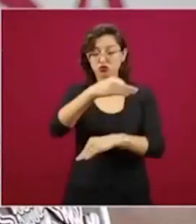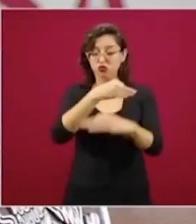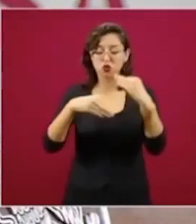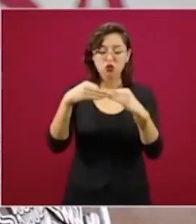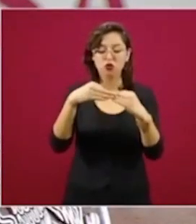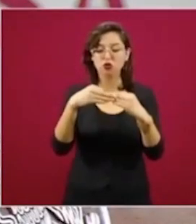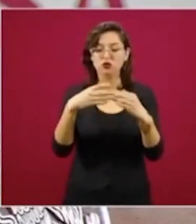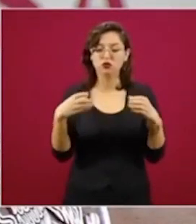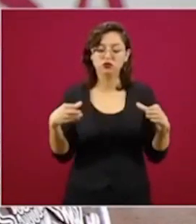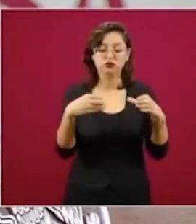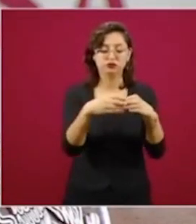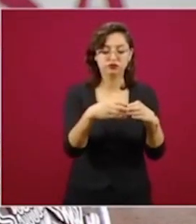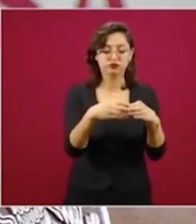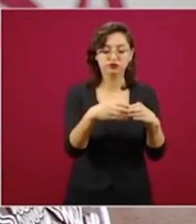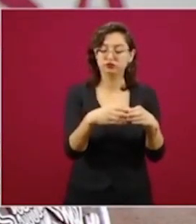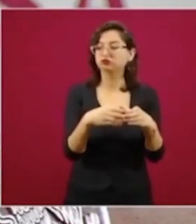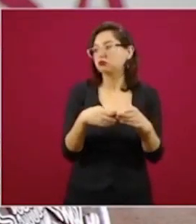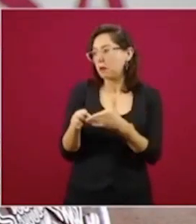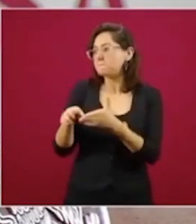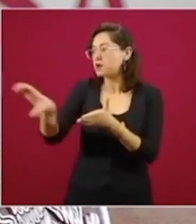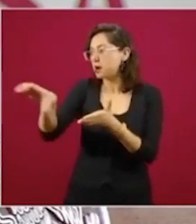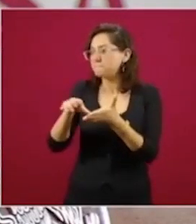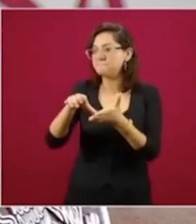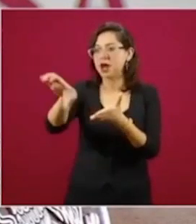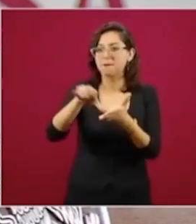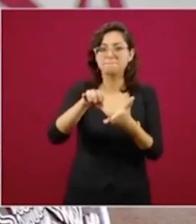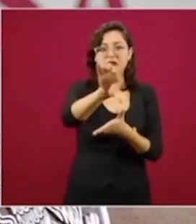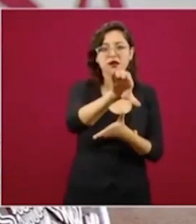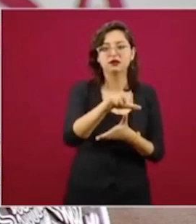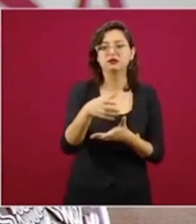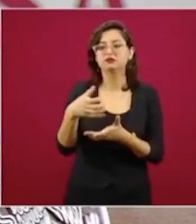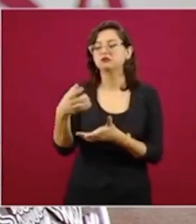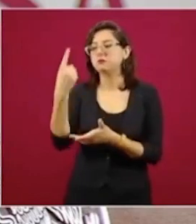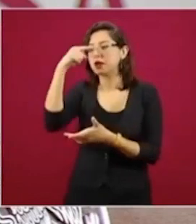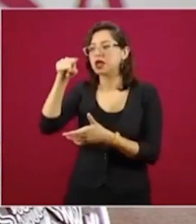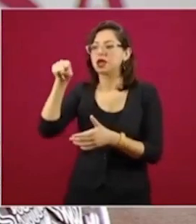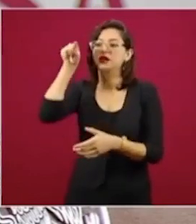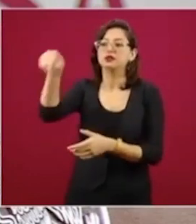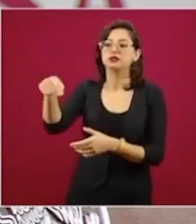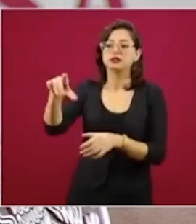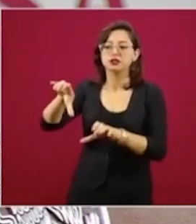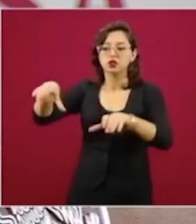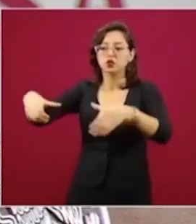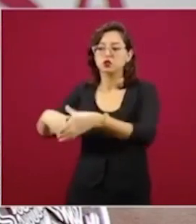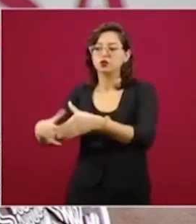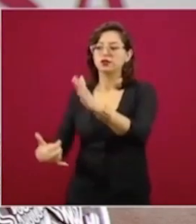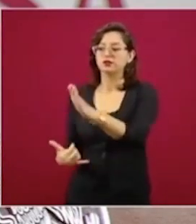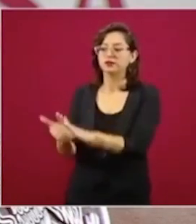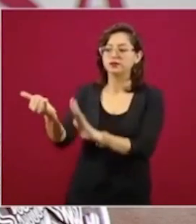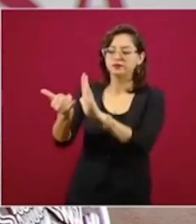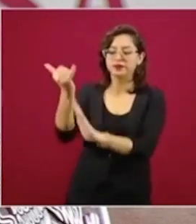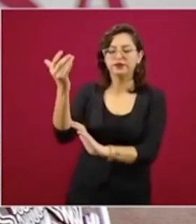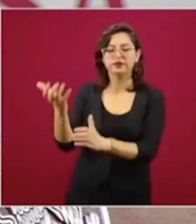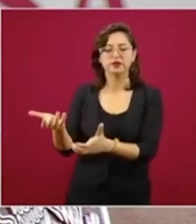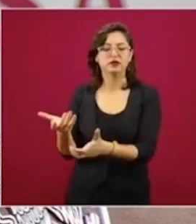se destina a obras en comunidades, caminos,